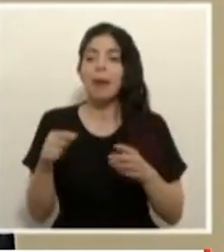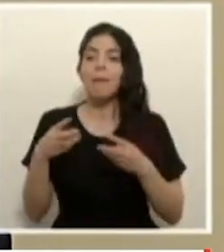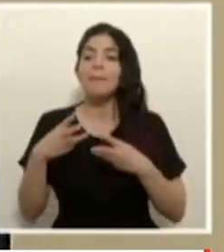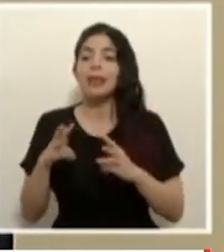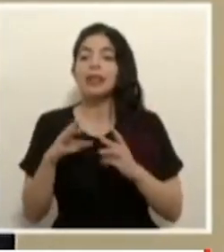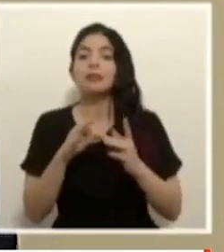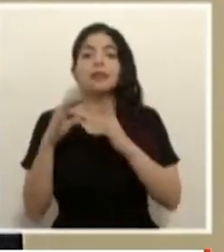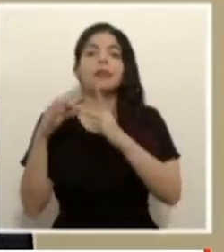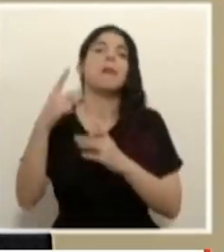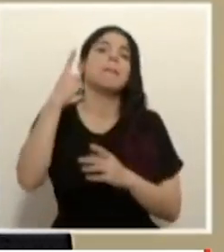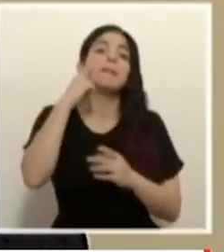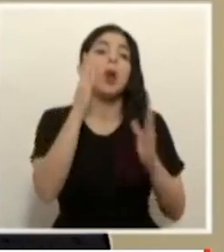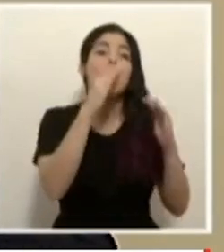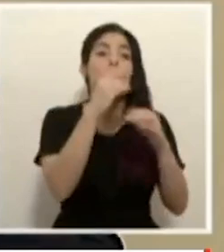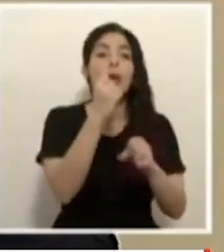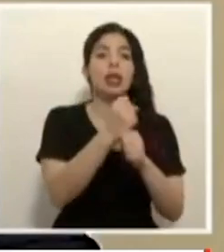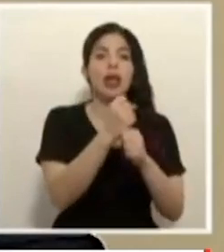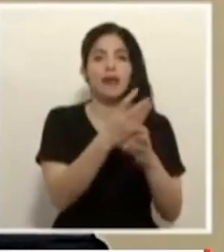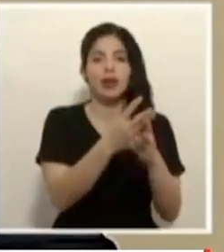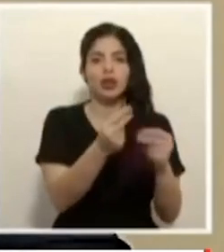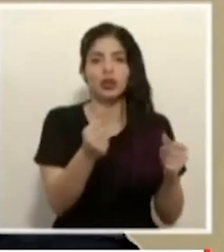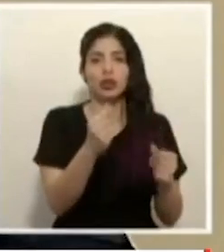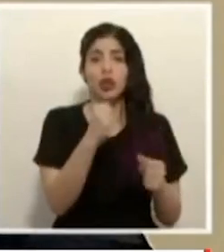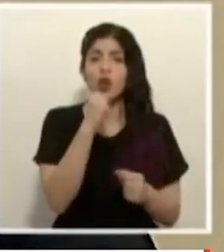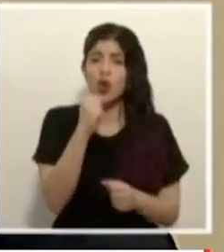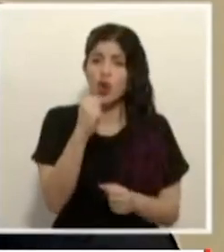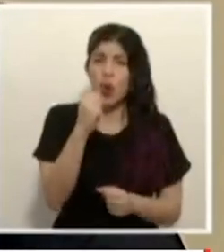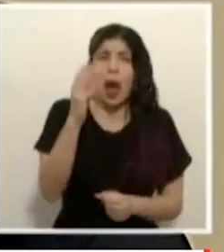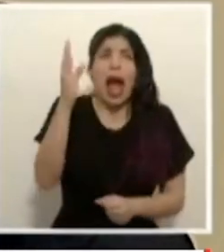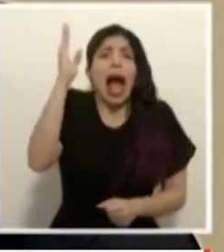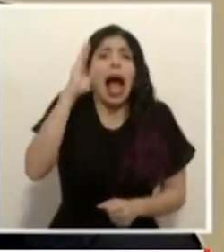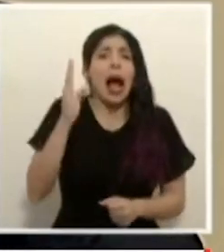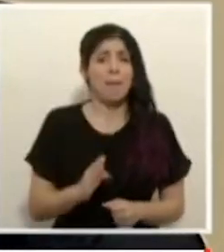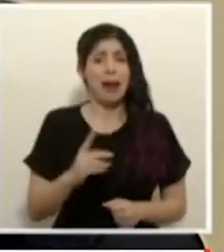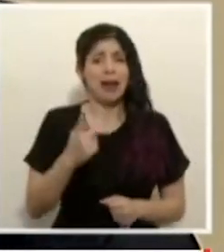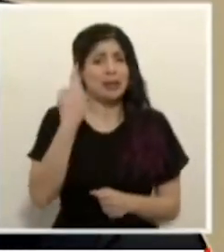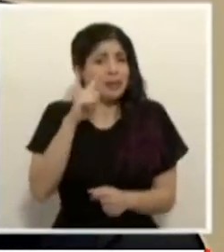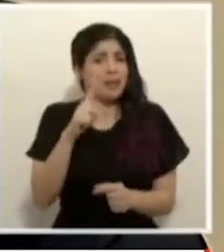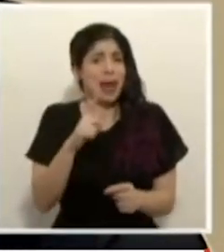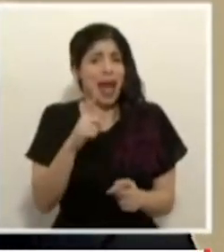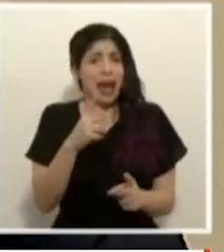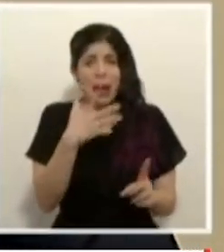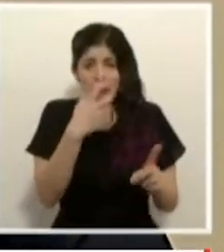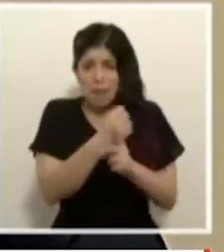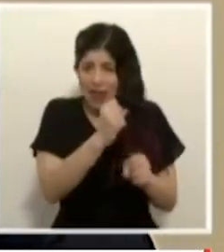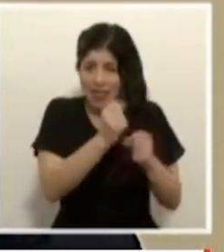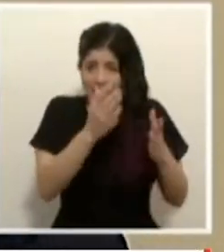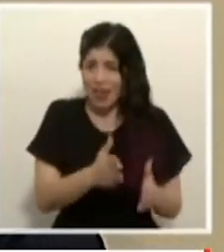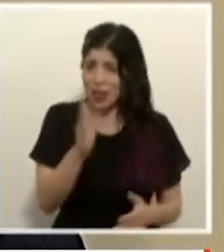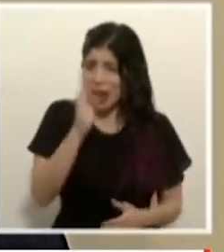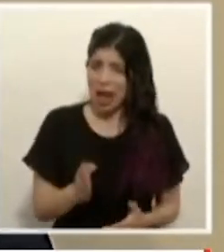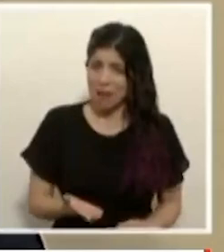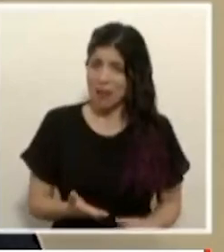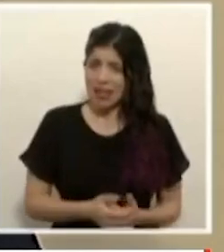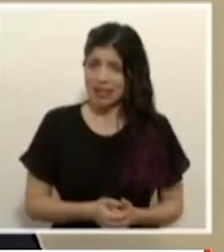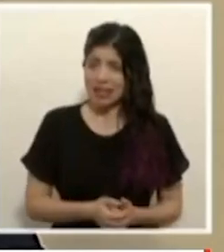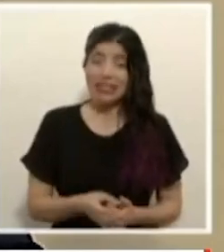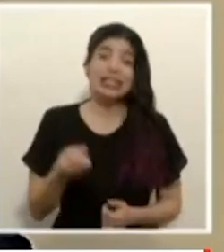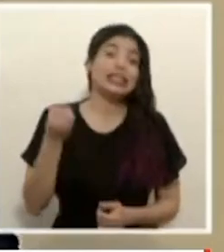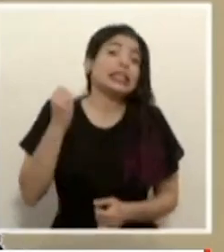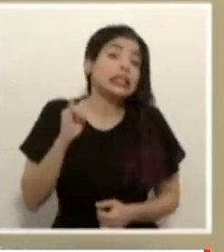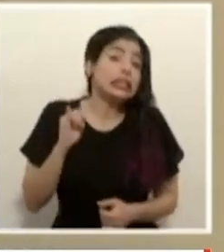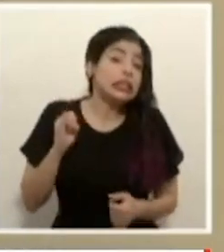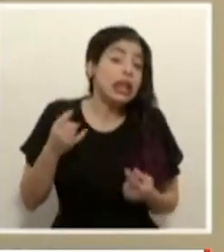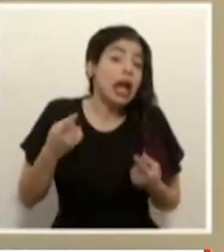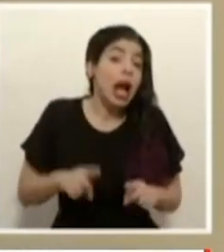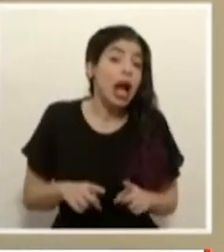para luchar contra el desempleo no para perjudicar jamás a personas trabajadoras y si hubiera caso en